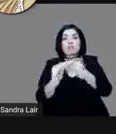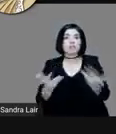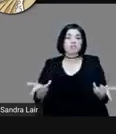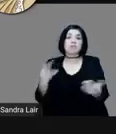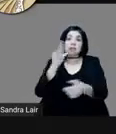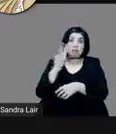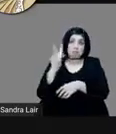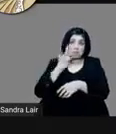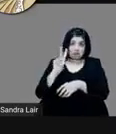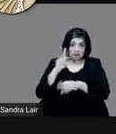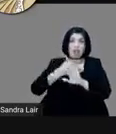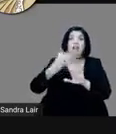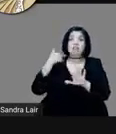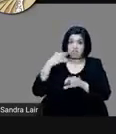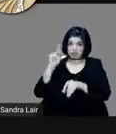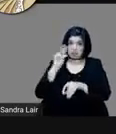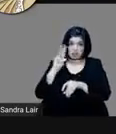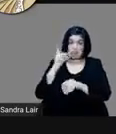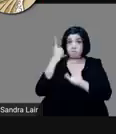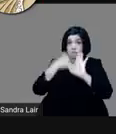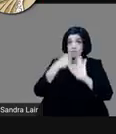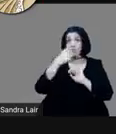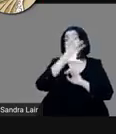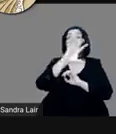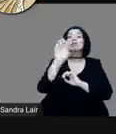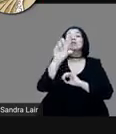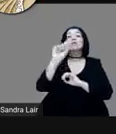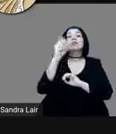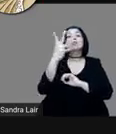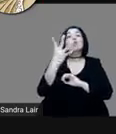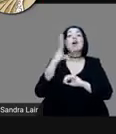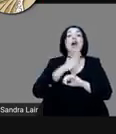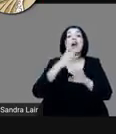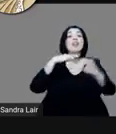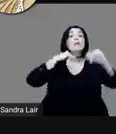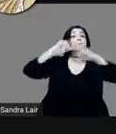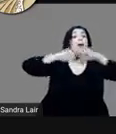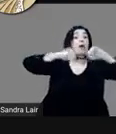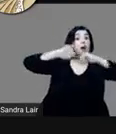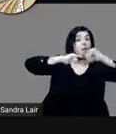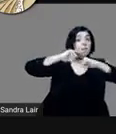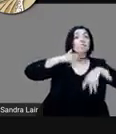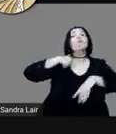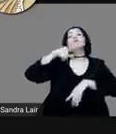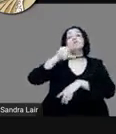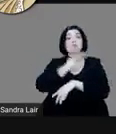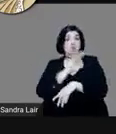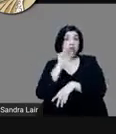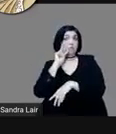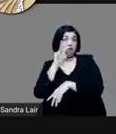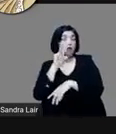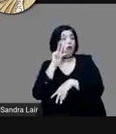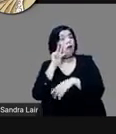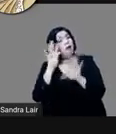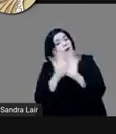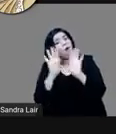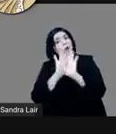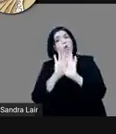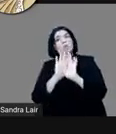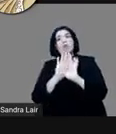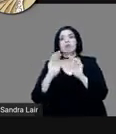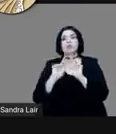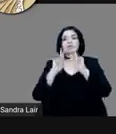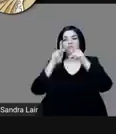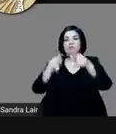en el plano de Portés de 1524 cómo esa calzada muestra estos tramos. Pero